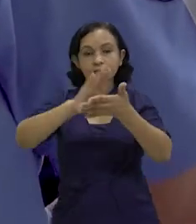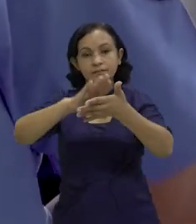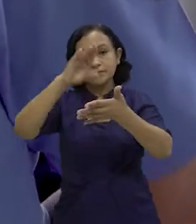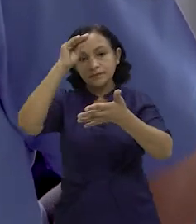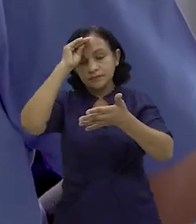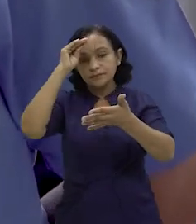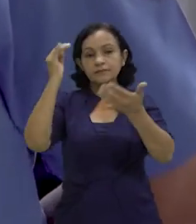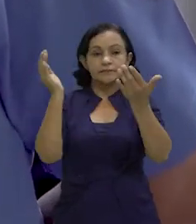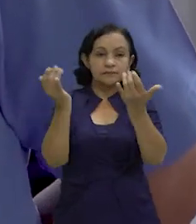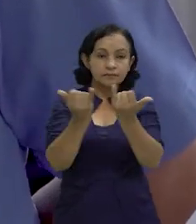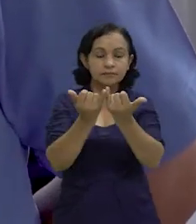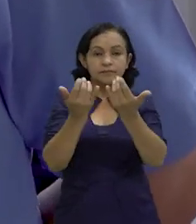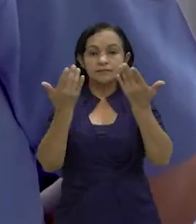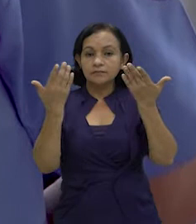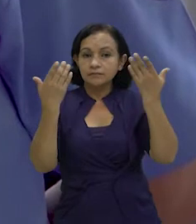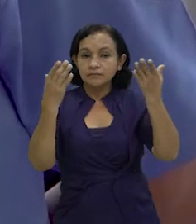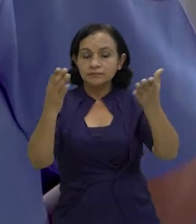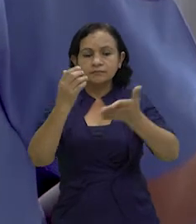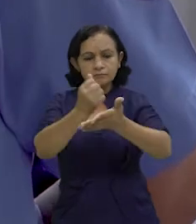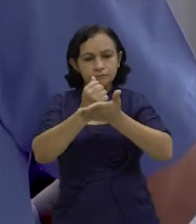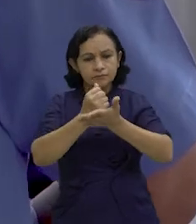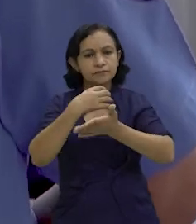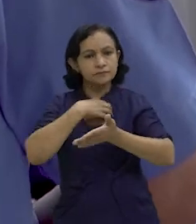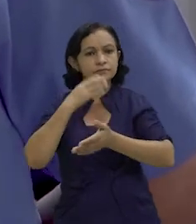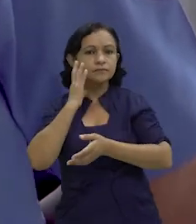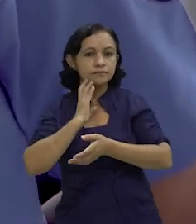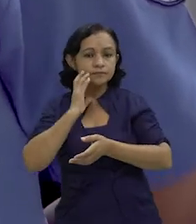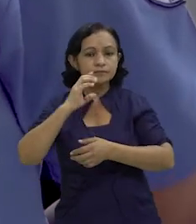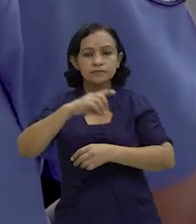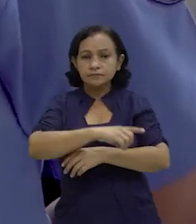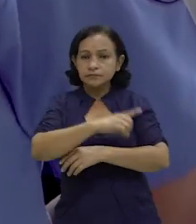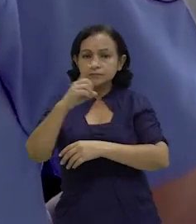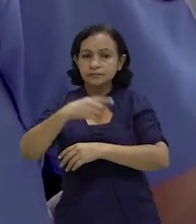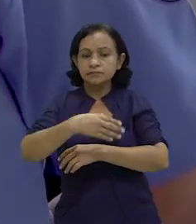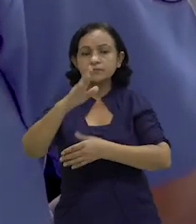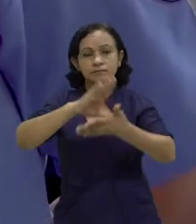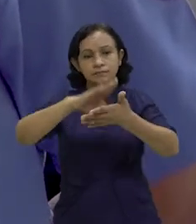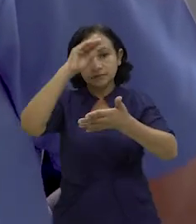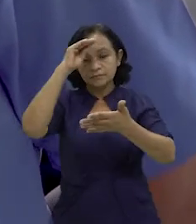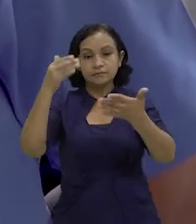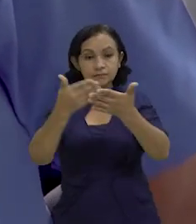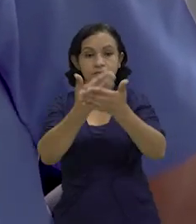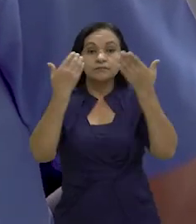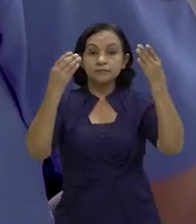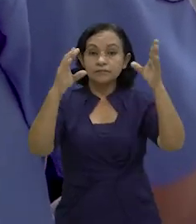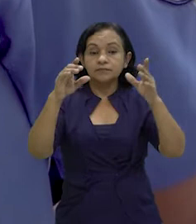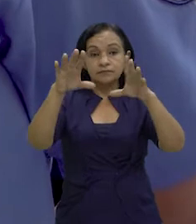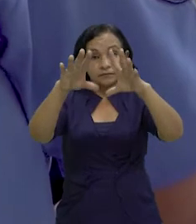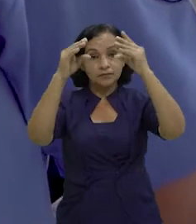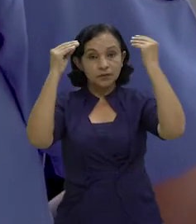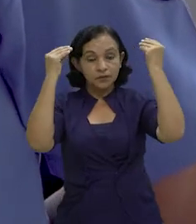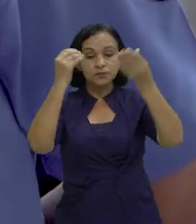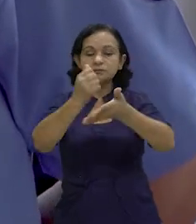conocimientos, capacidades, habilidades, destreza que le permitan todos los días aprender algo nuevo. Y